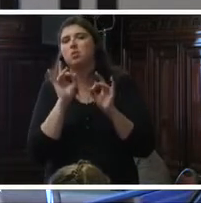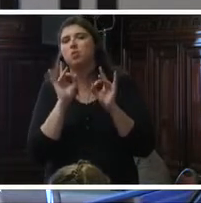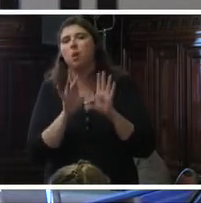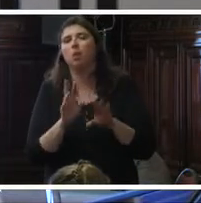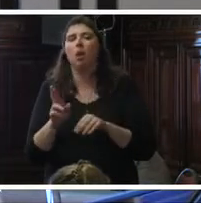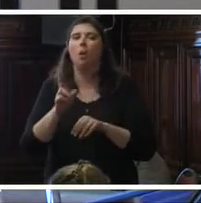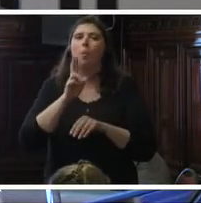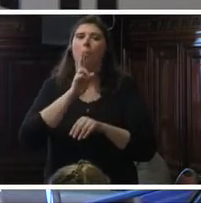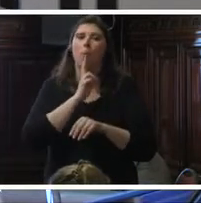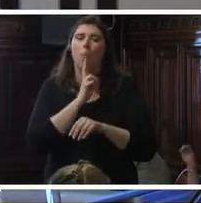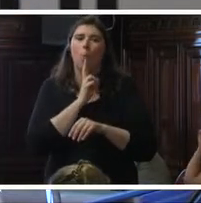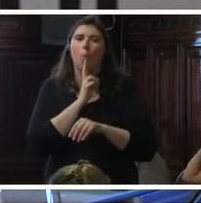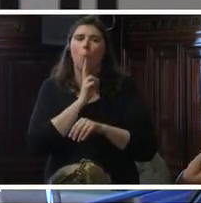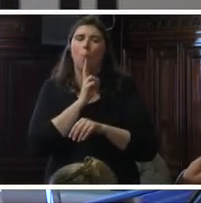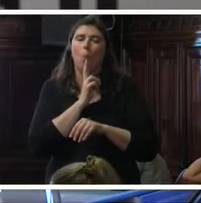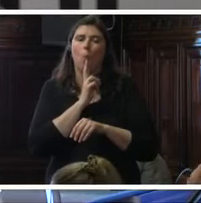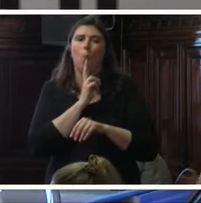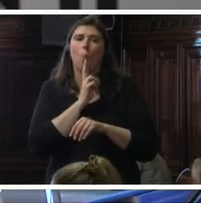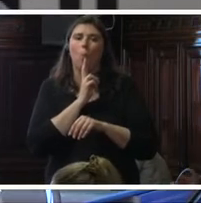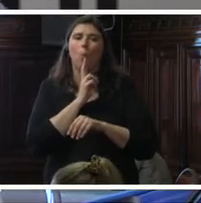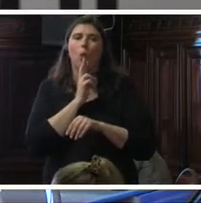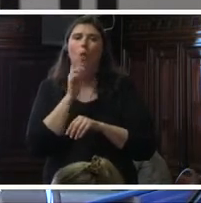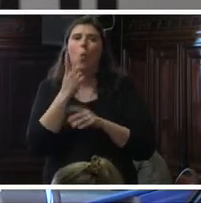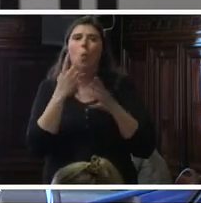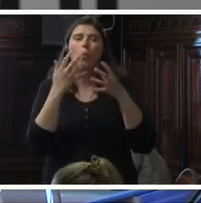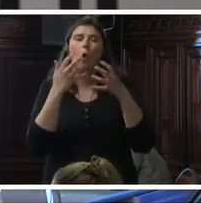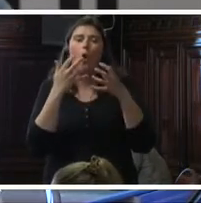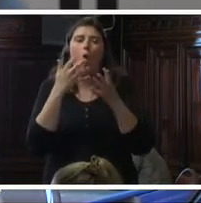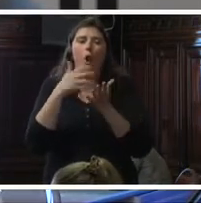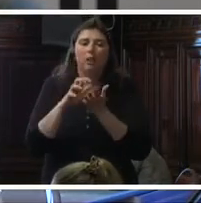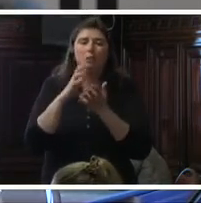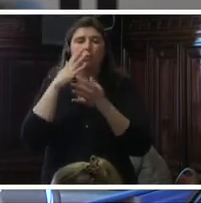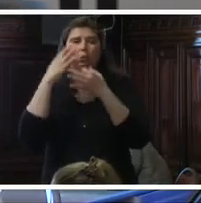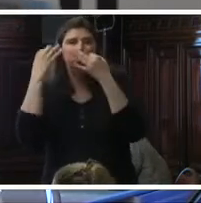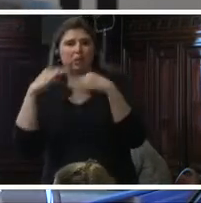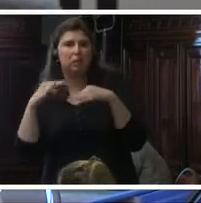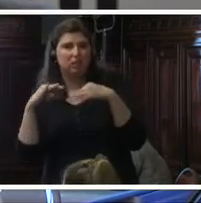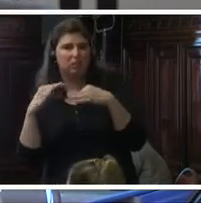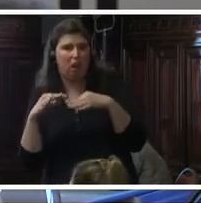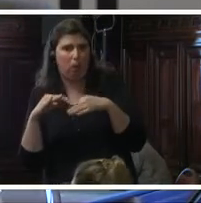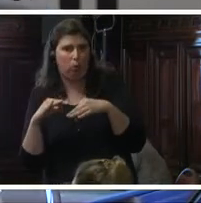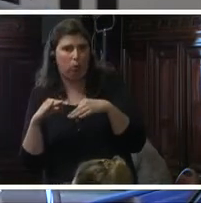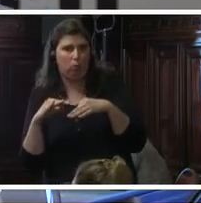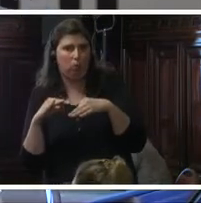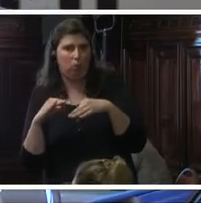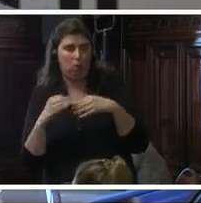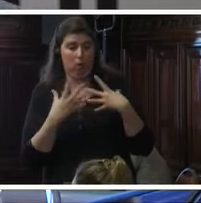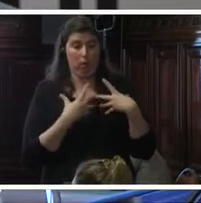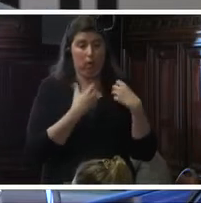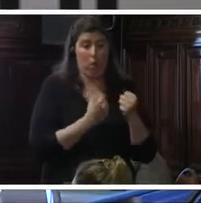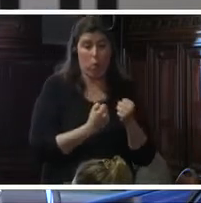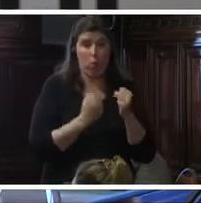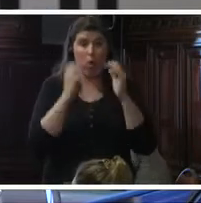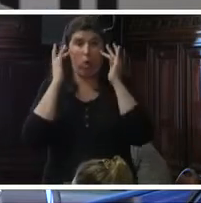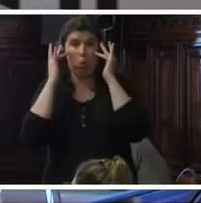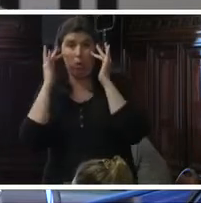un organismo especializado. Salud, educación,